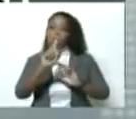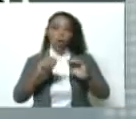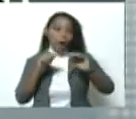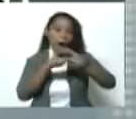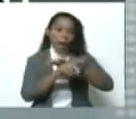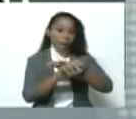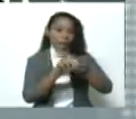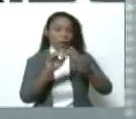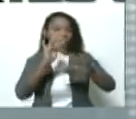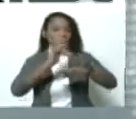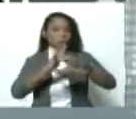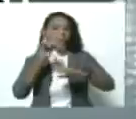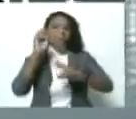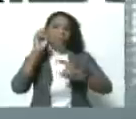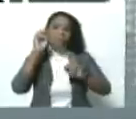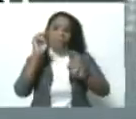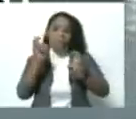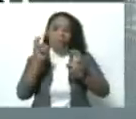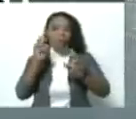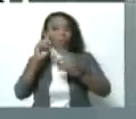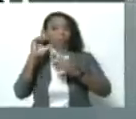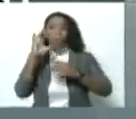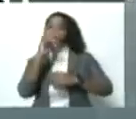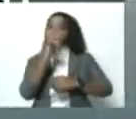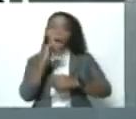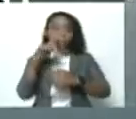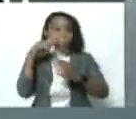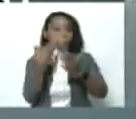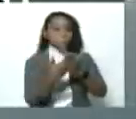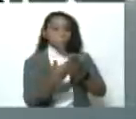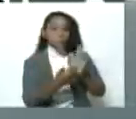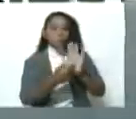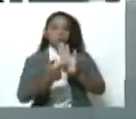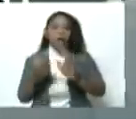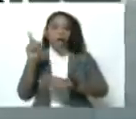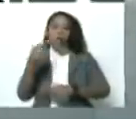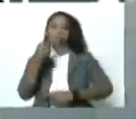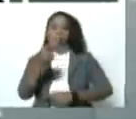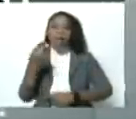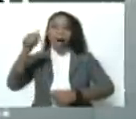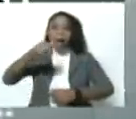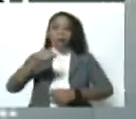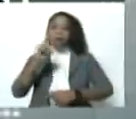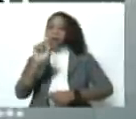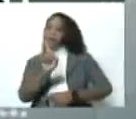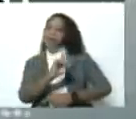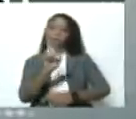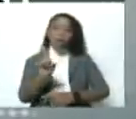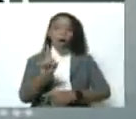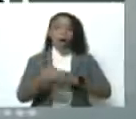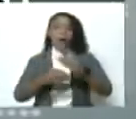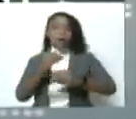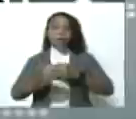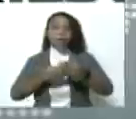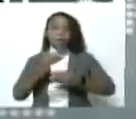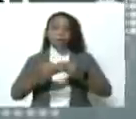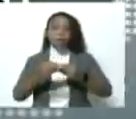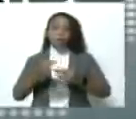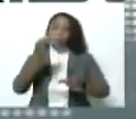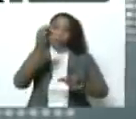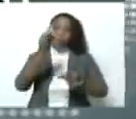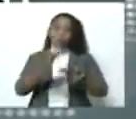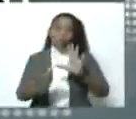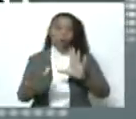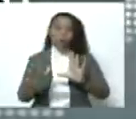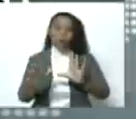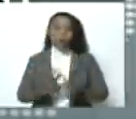tocar los temas de fondo. Es decir, no hay una demostración de lo que ellos están diciendo aquí, sino están tomando, digamos, una suerte de resumen.